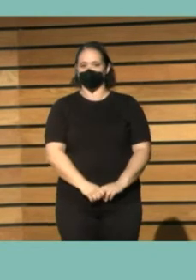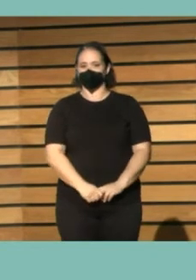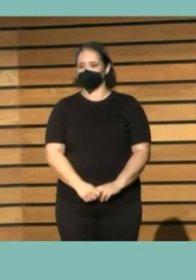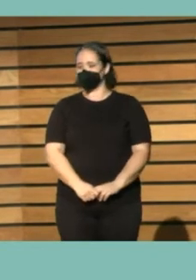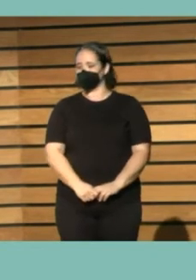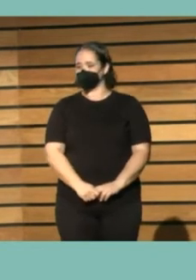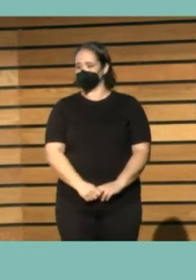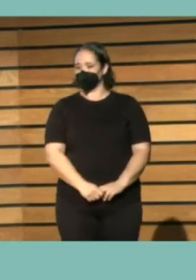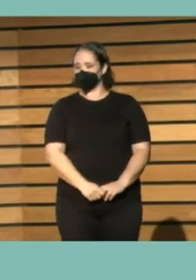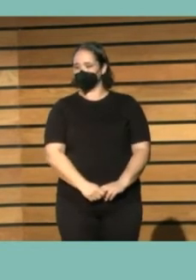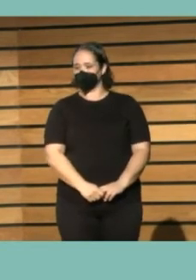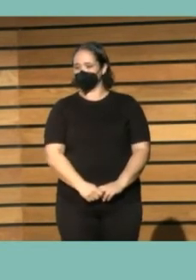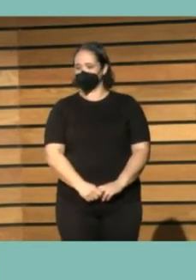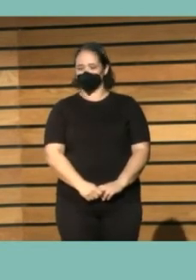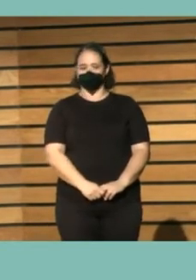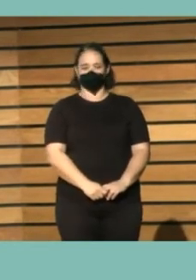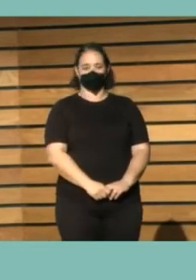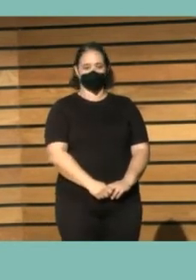primera primera